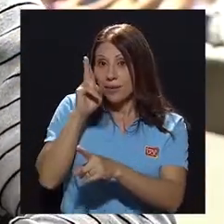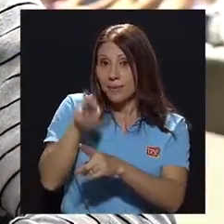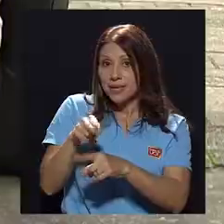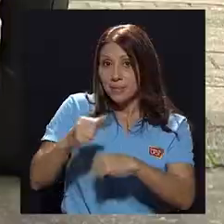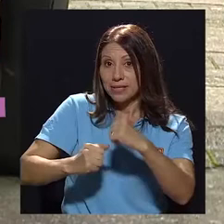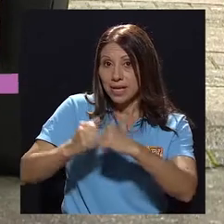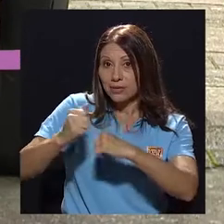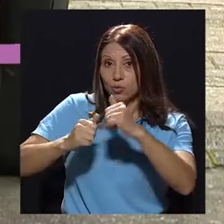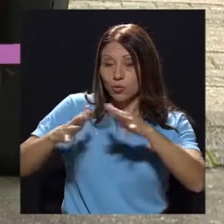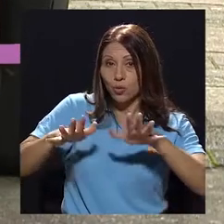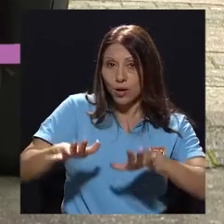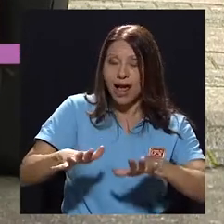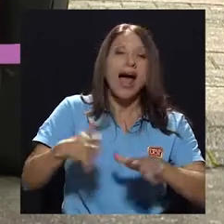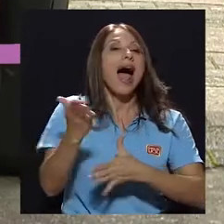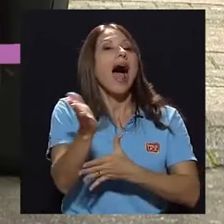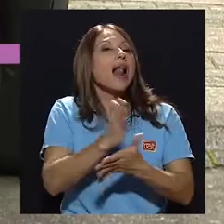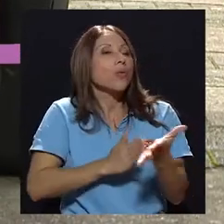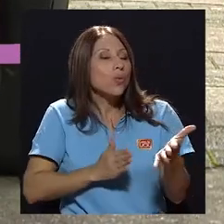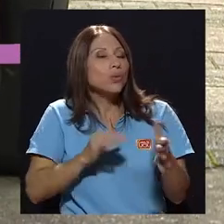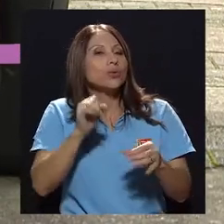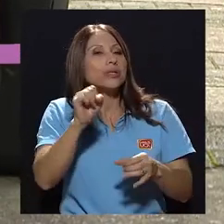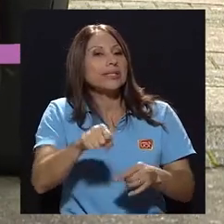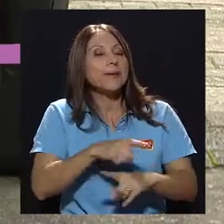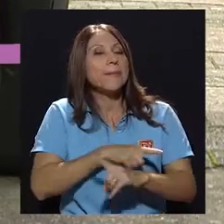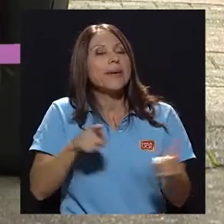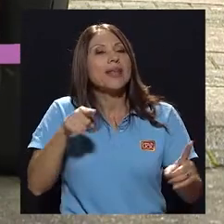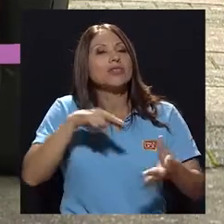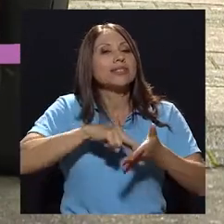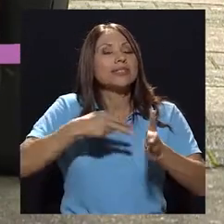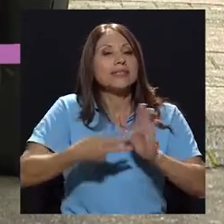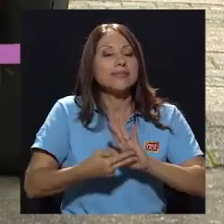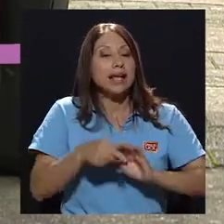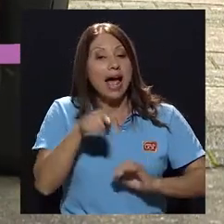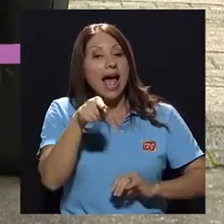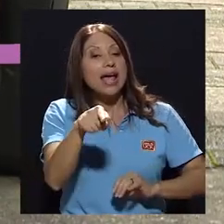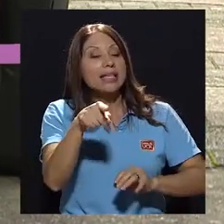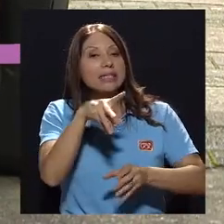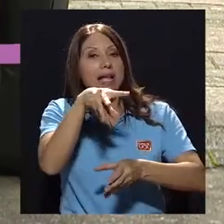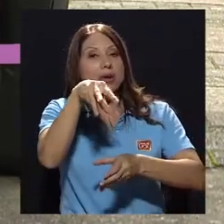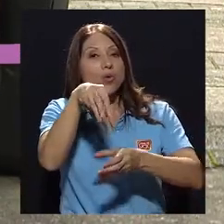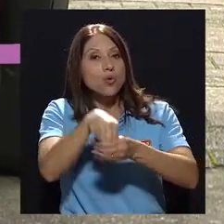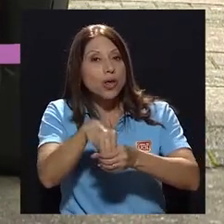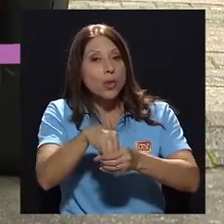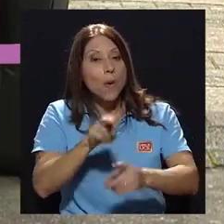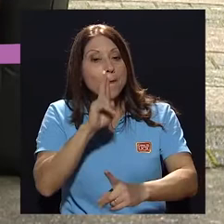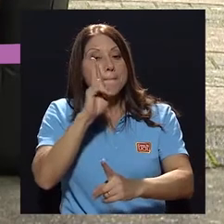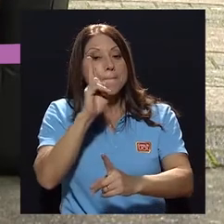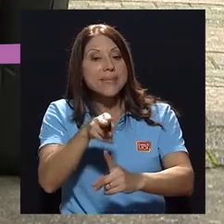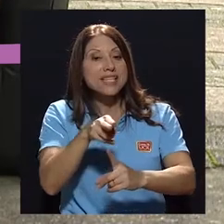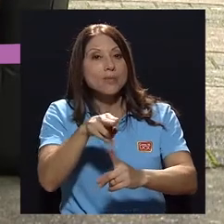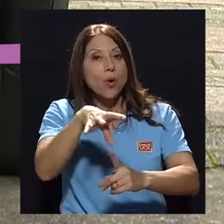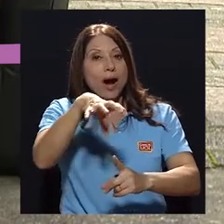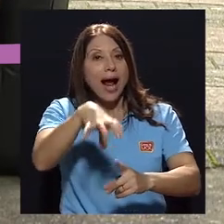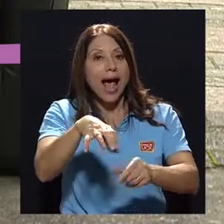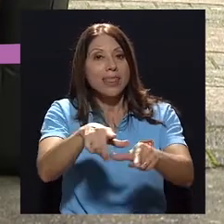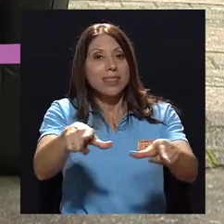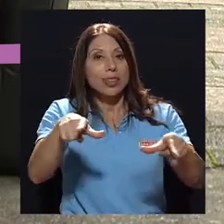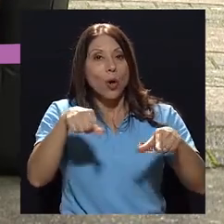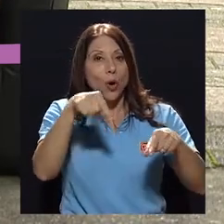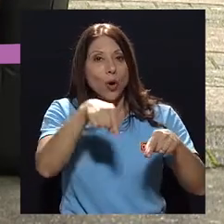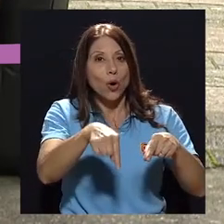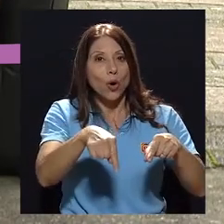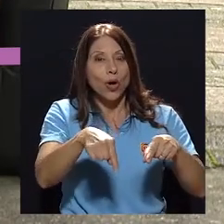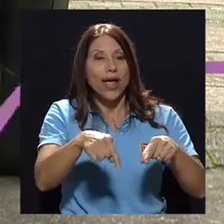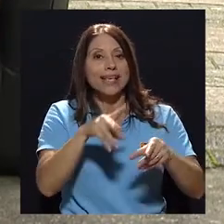Hay en algunos casos que digamos que la comparten. Pero lo que me refiero es entonces usted tiene ahí incluido, en un mismo cantón, ¿verdad?,